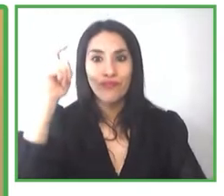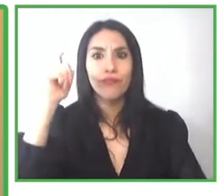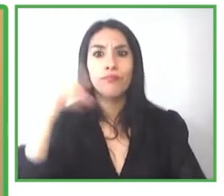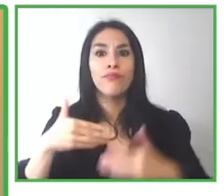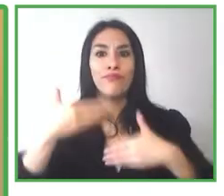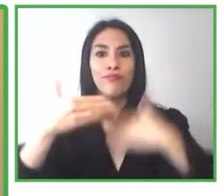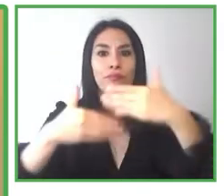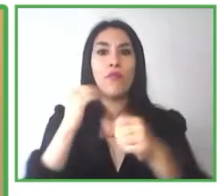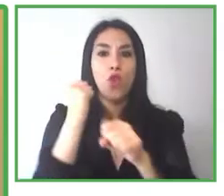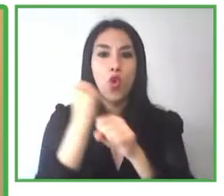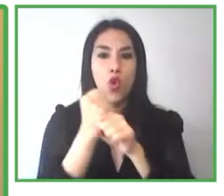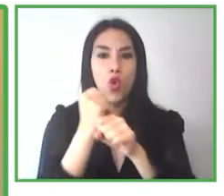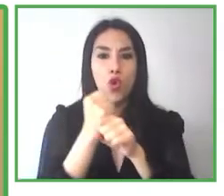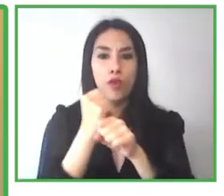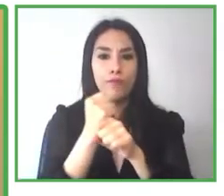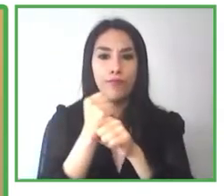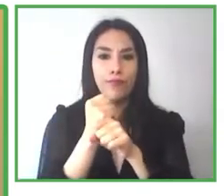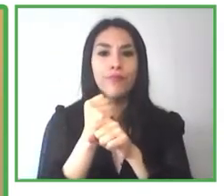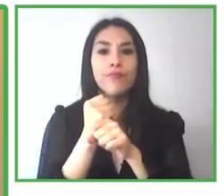Microsoft.